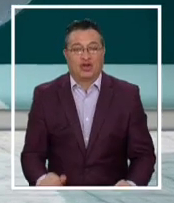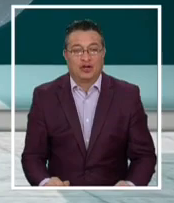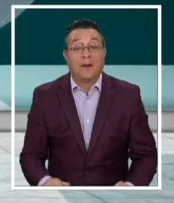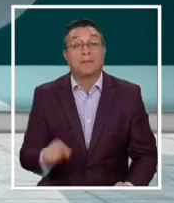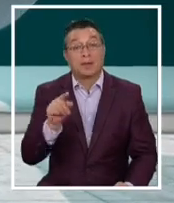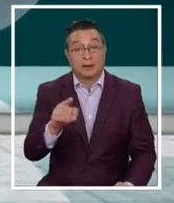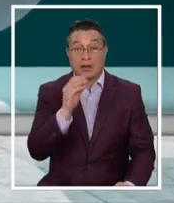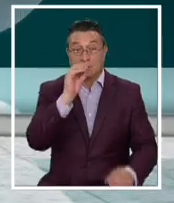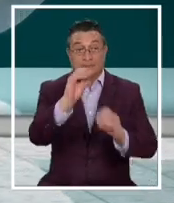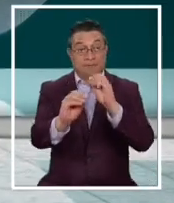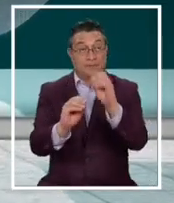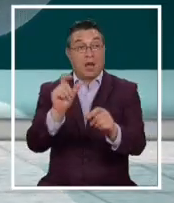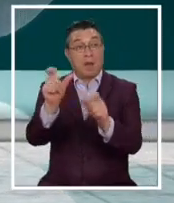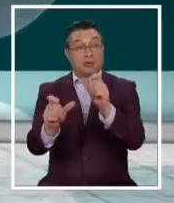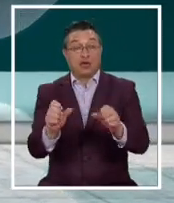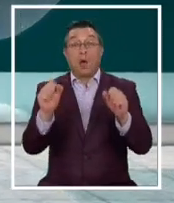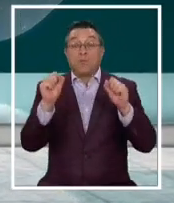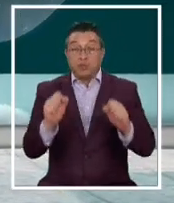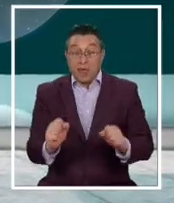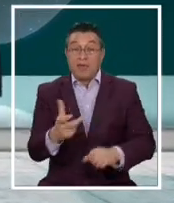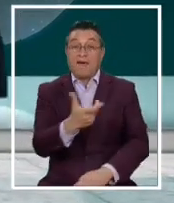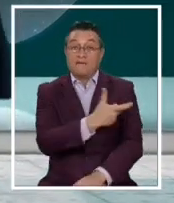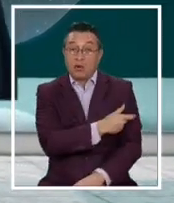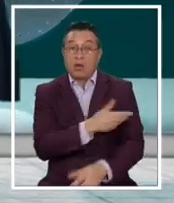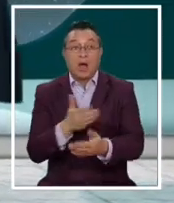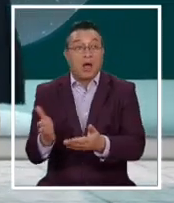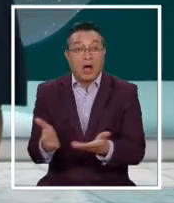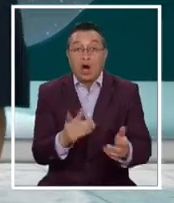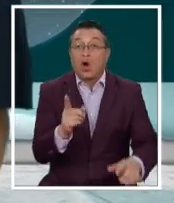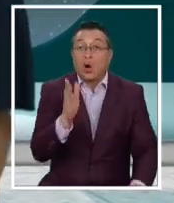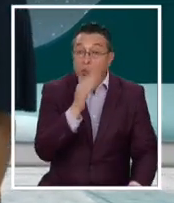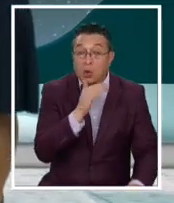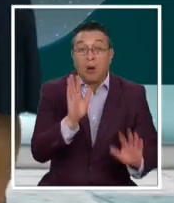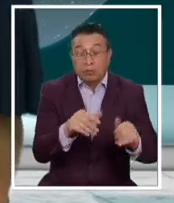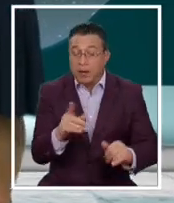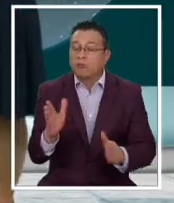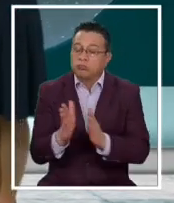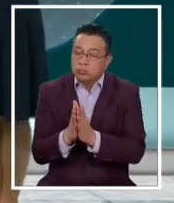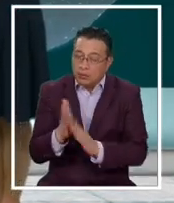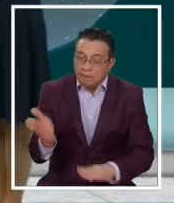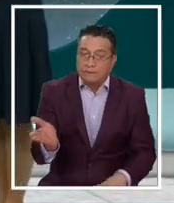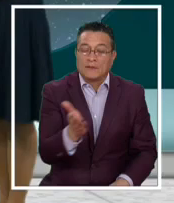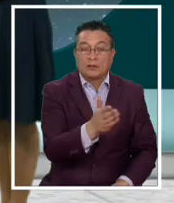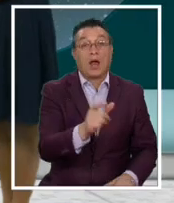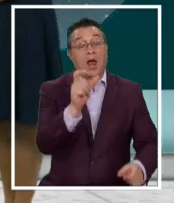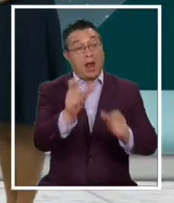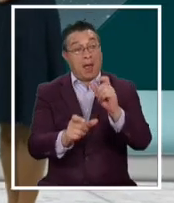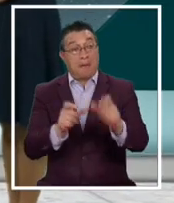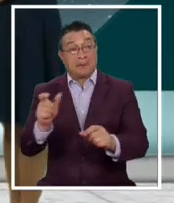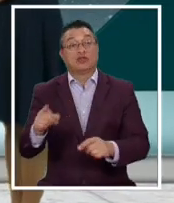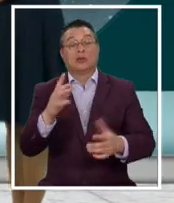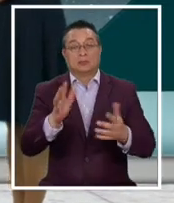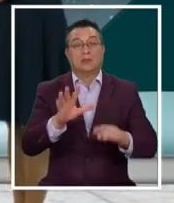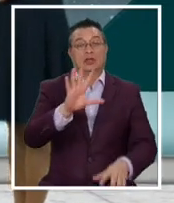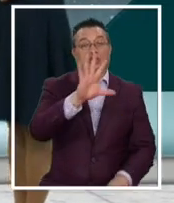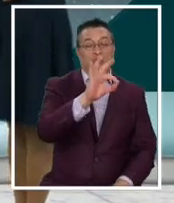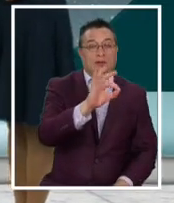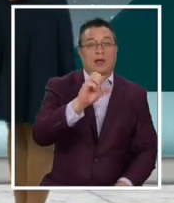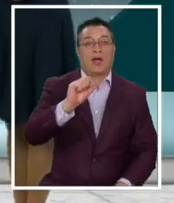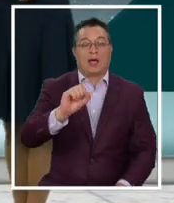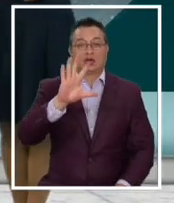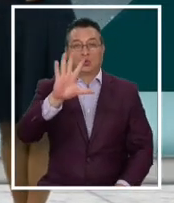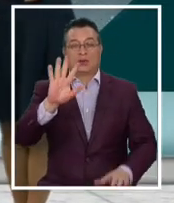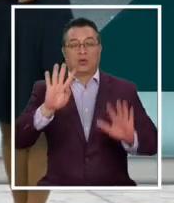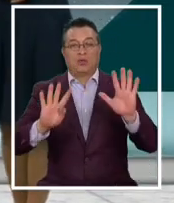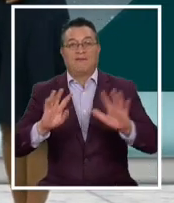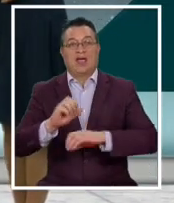hacer un llamado a la población que puede vacunarse y aún no lo hace. Por ejemplo, las personas que están entre 50 y